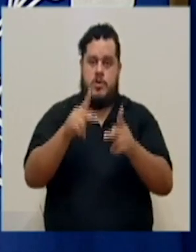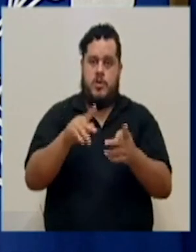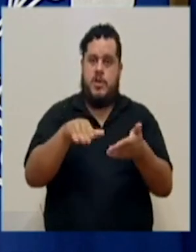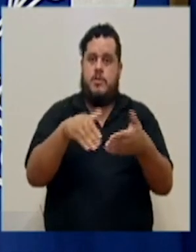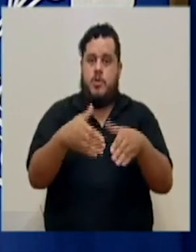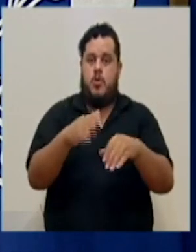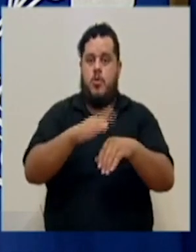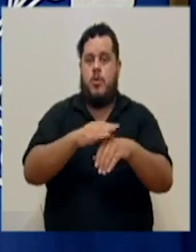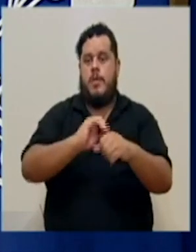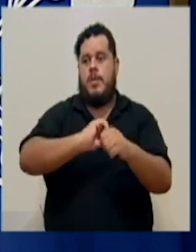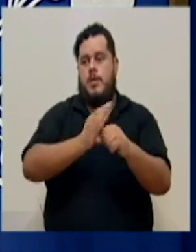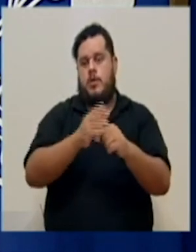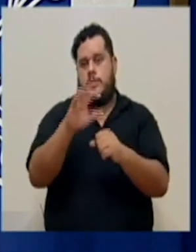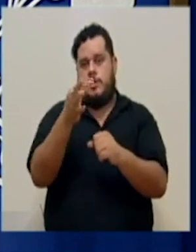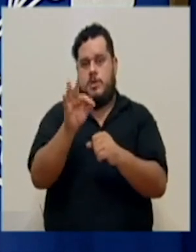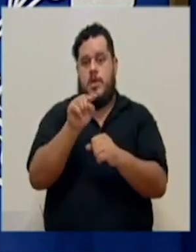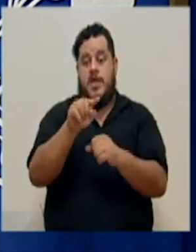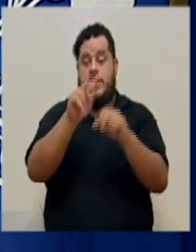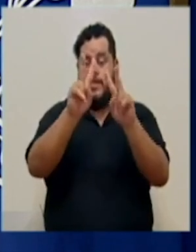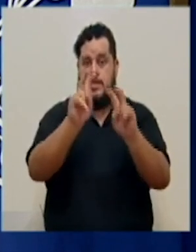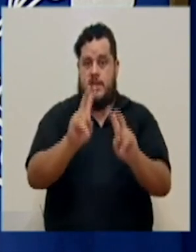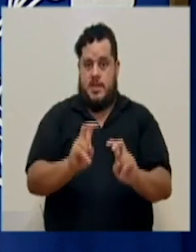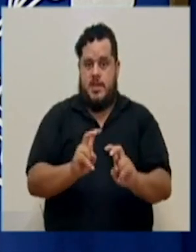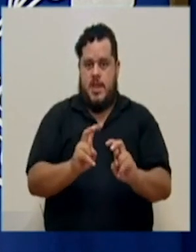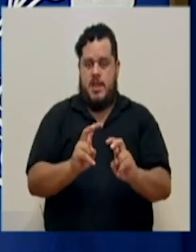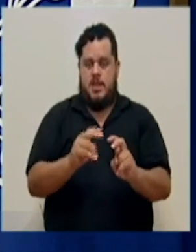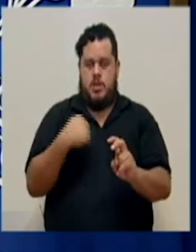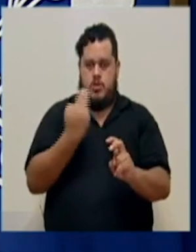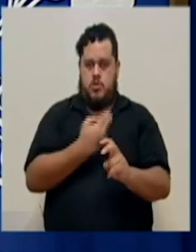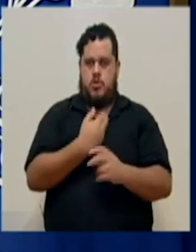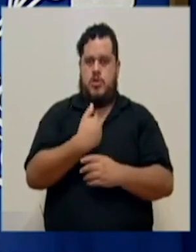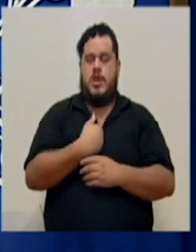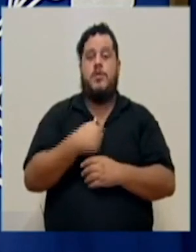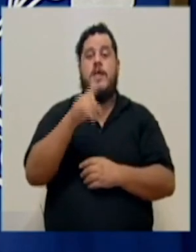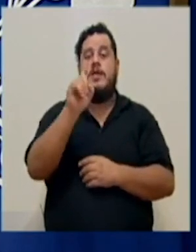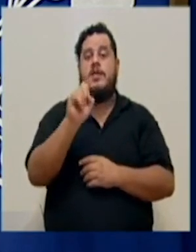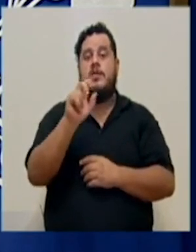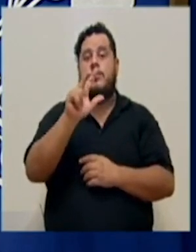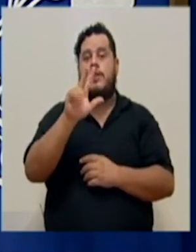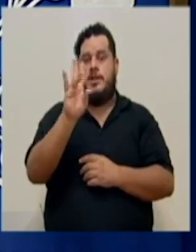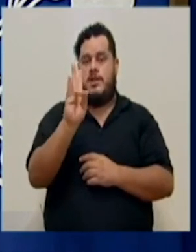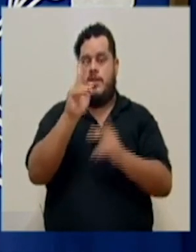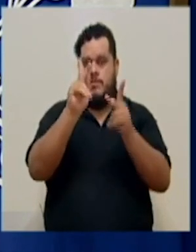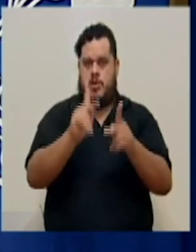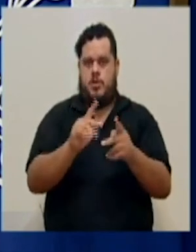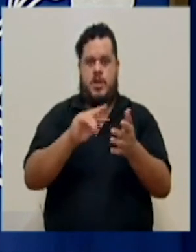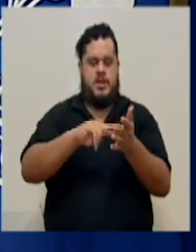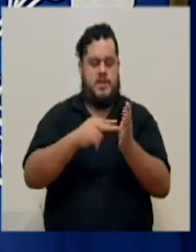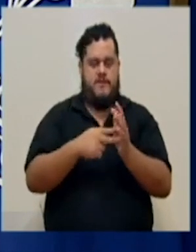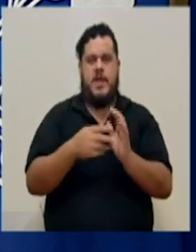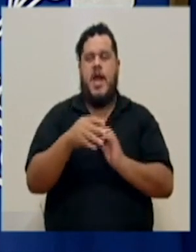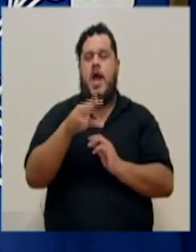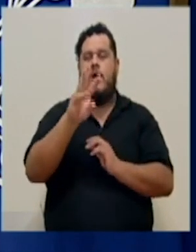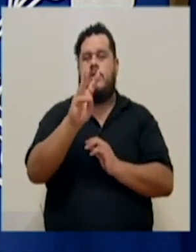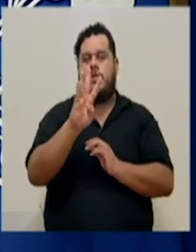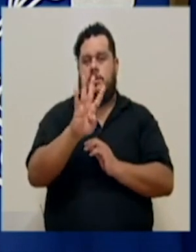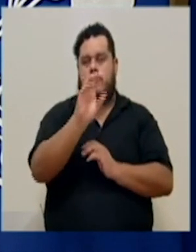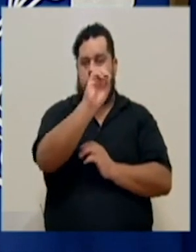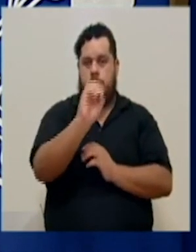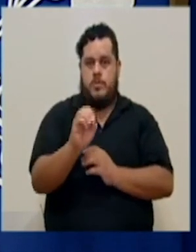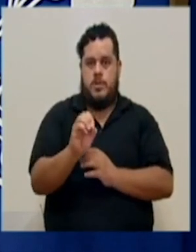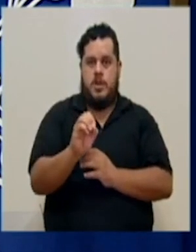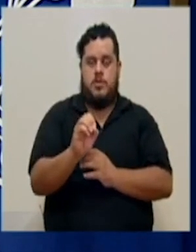-19. Y de ese análisis se desprende que 137 personas, o sea, un 64%